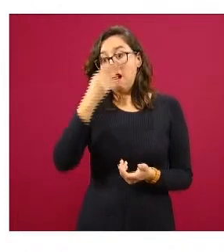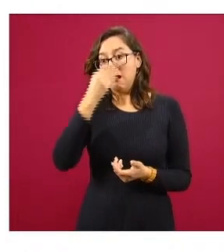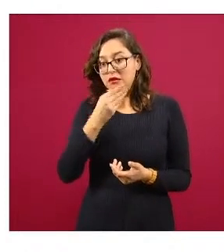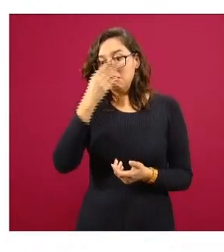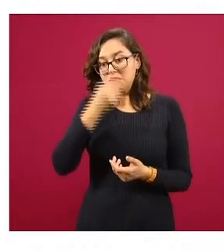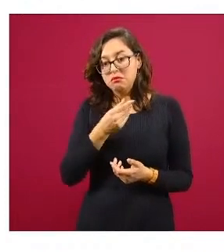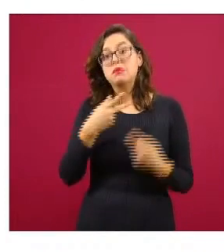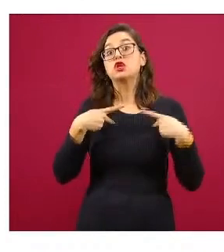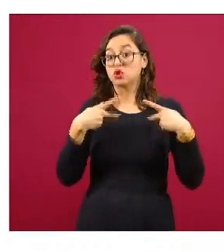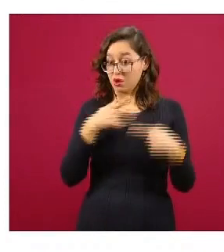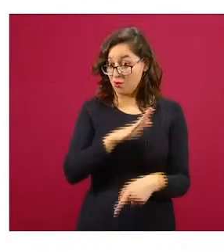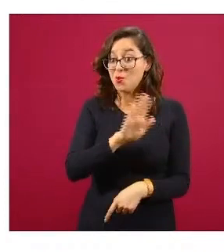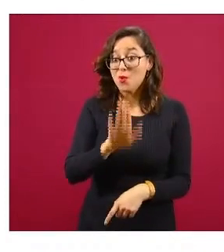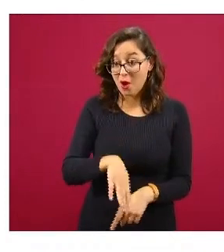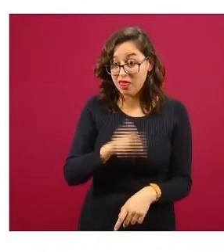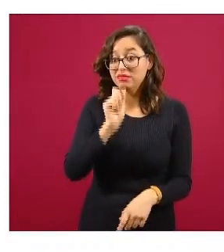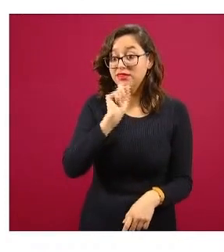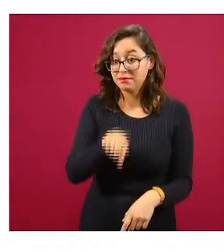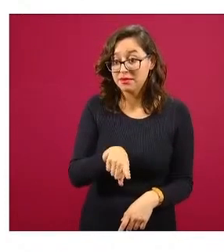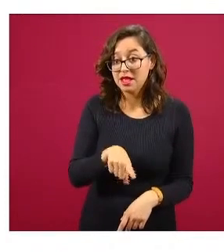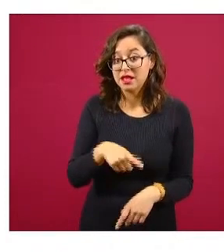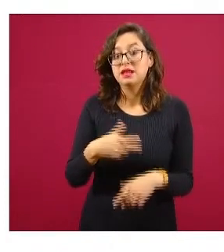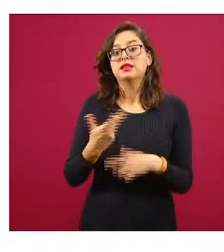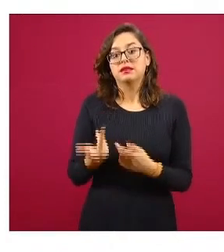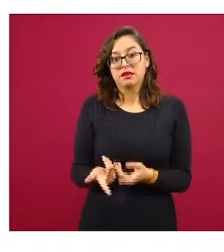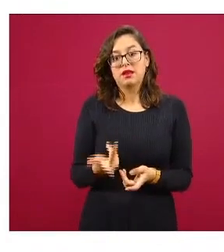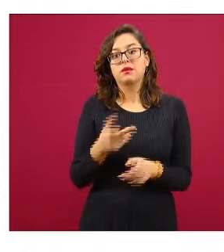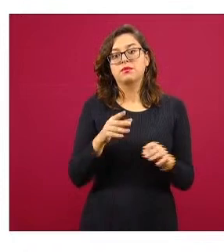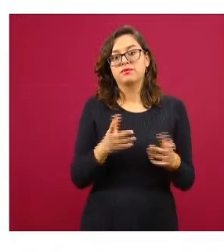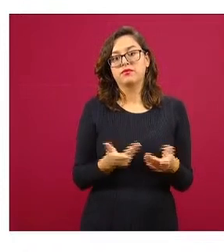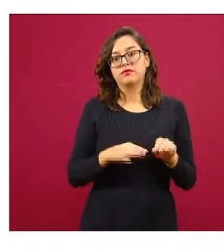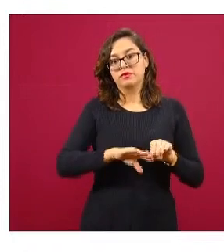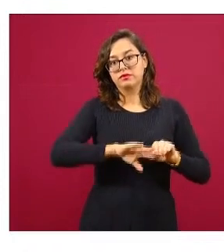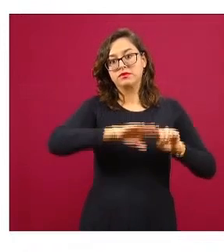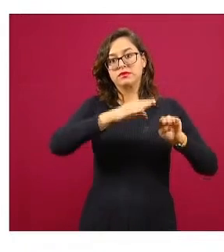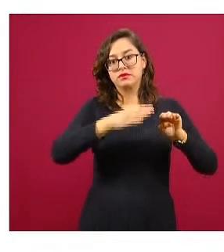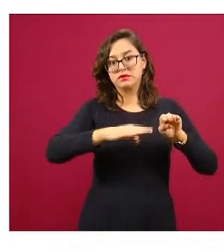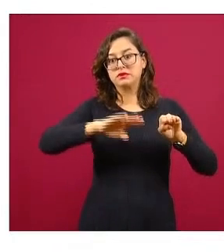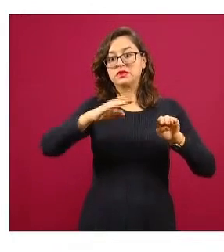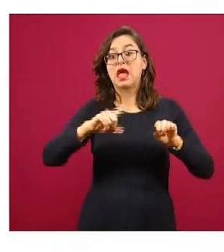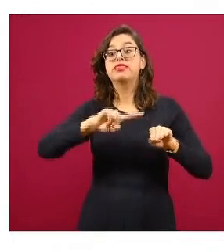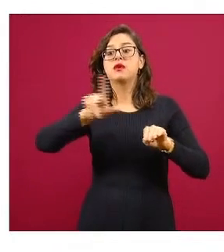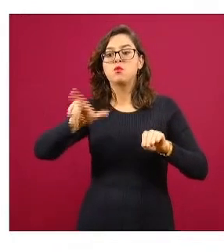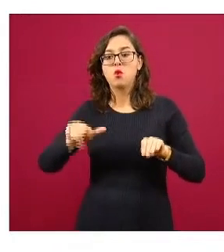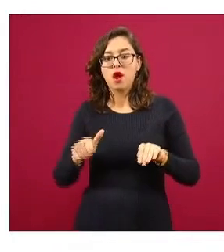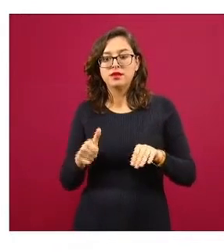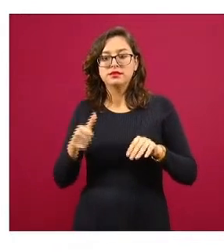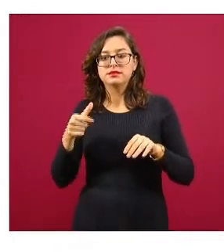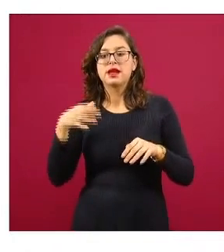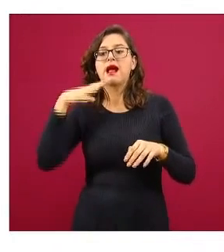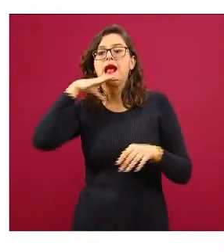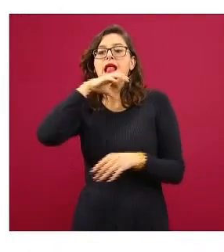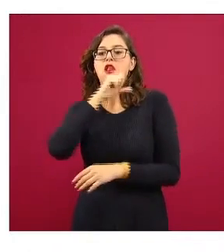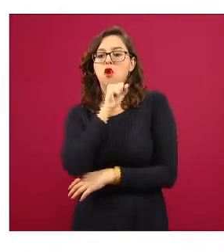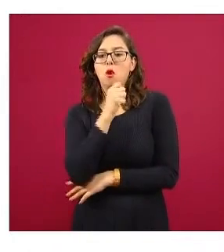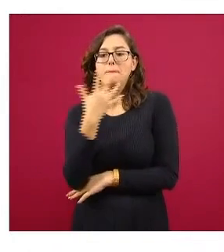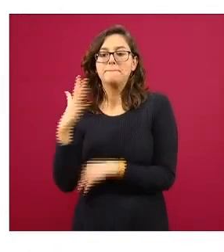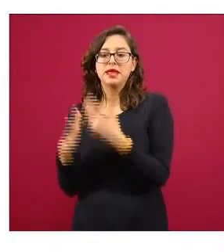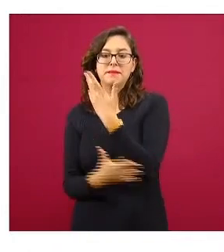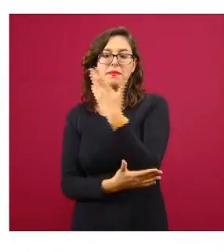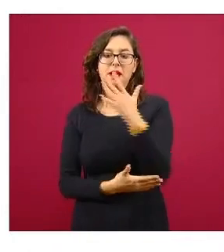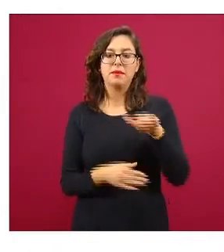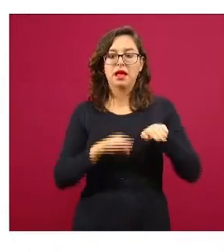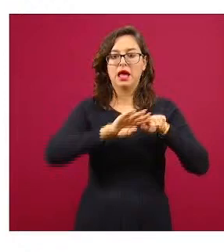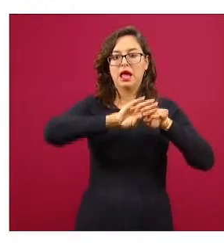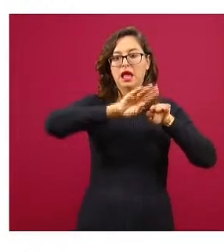estacional y como ustedes lo pueden ver cuando llegamos a la primavera en Europa este pico